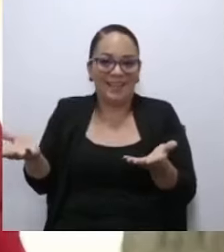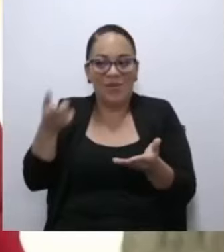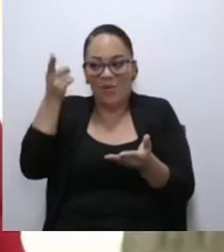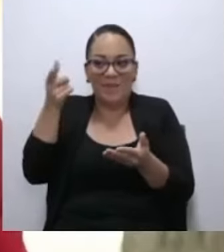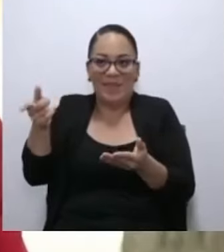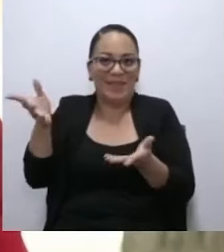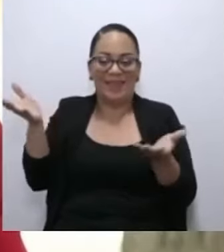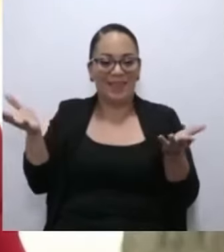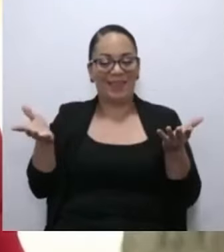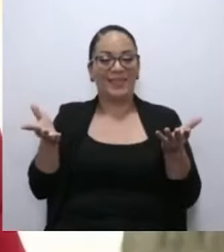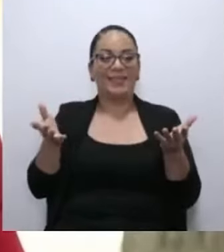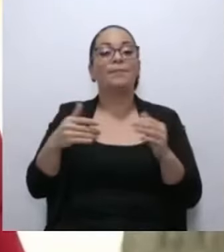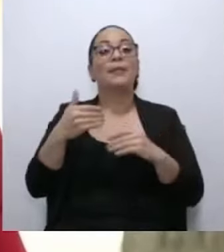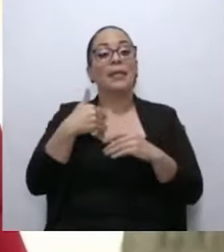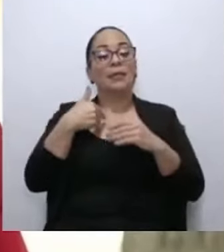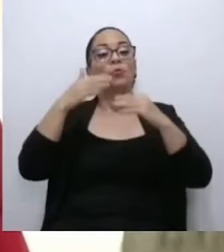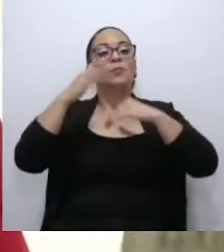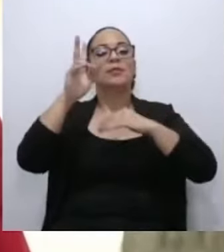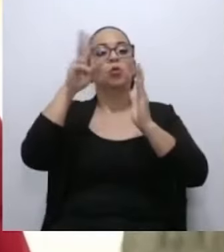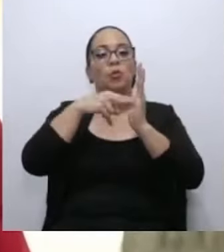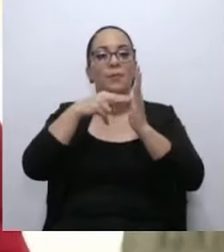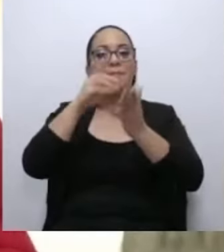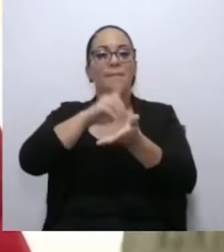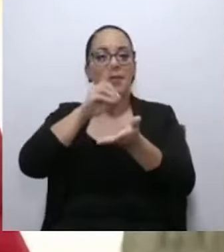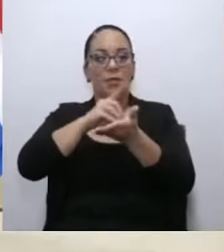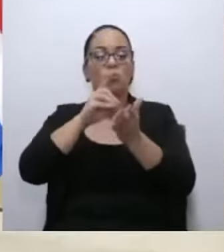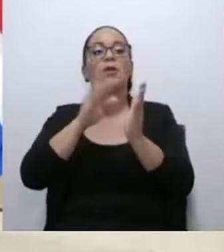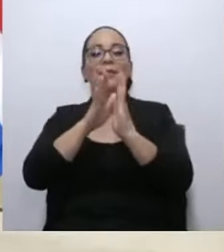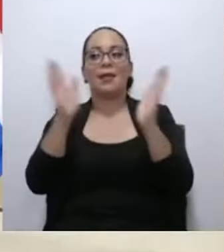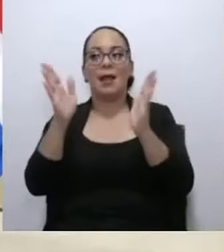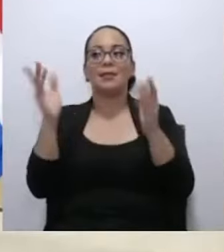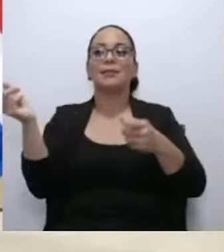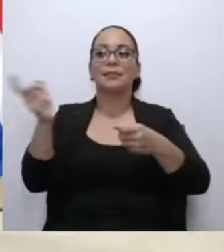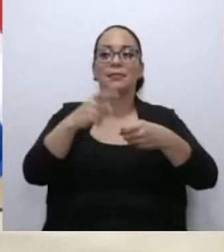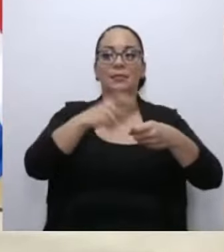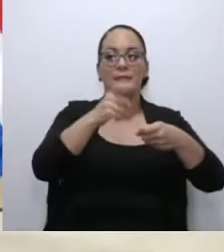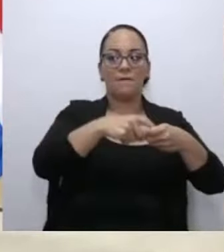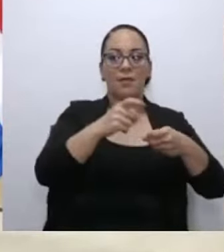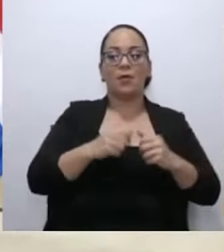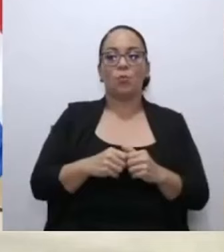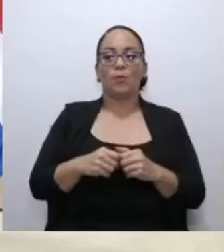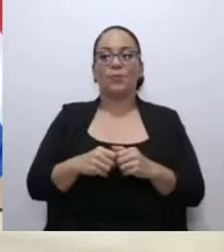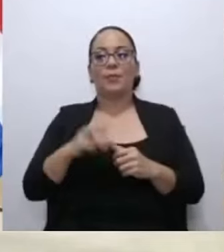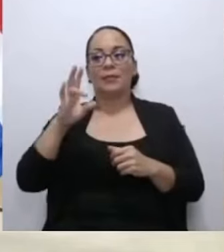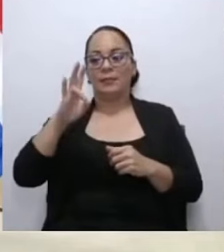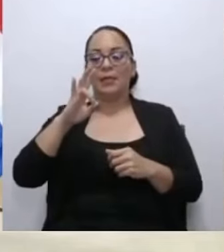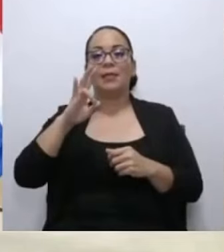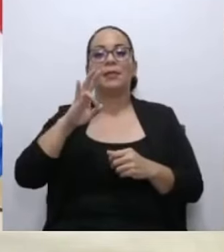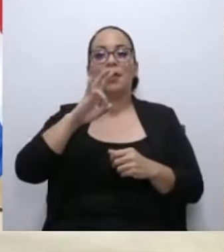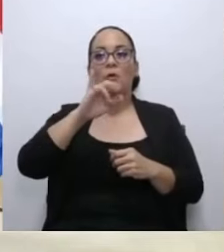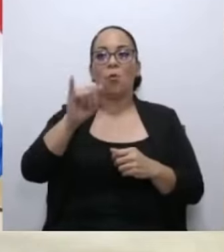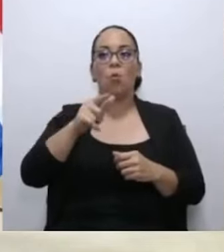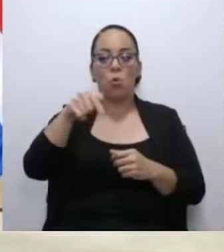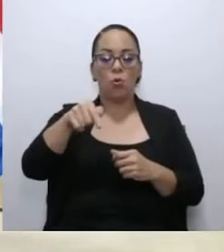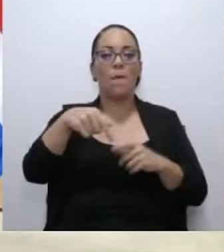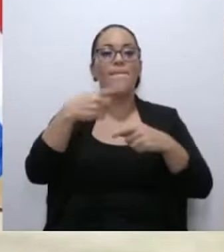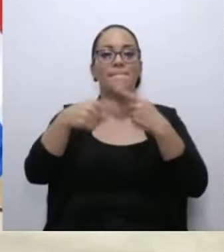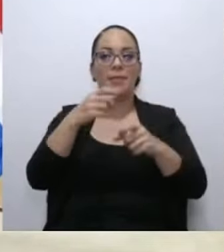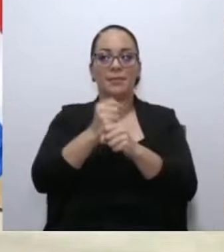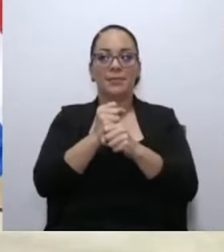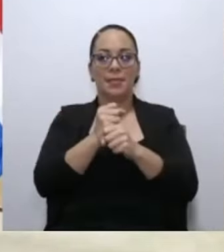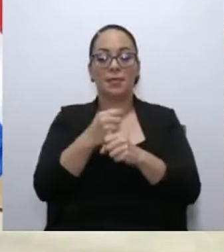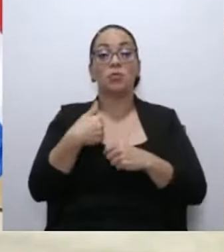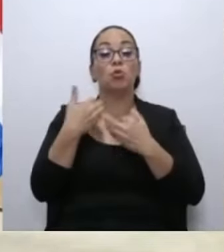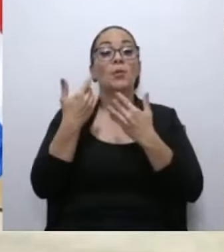Tenemos más de dos mil médicos generales que se inscribieron. El 7 de julio, esa es la fecha en que se va a celebrar, yo espero